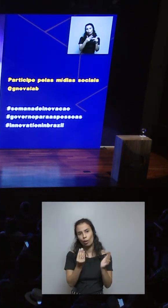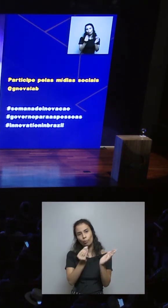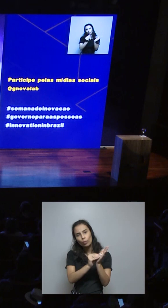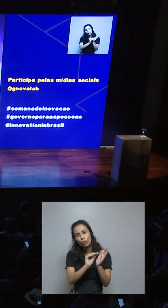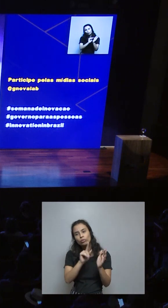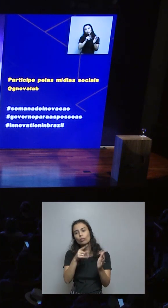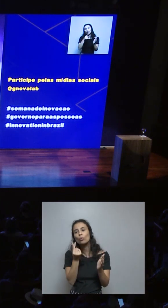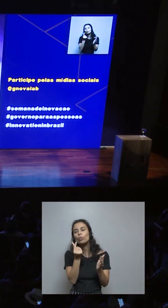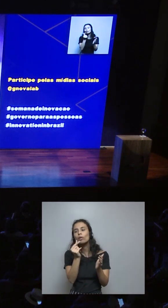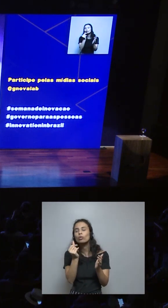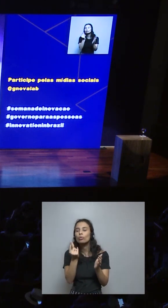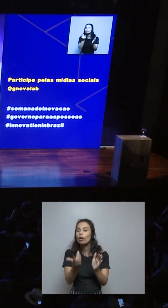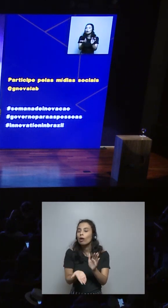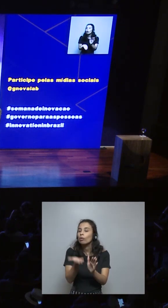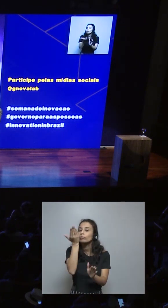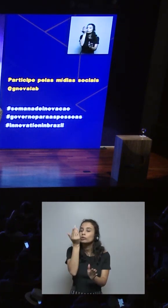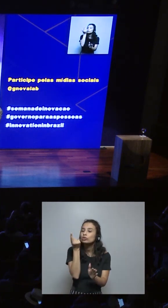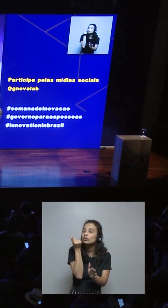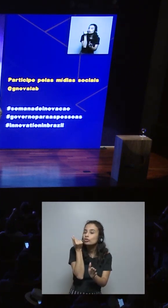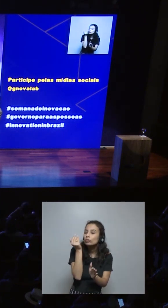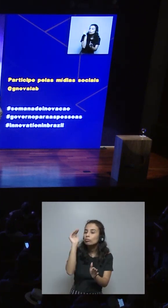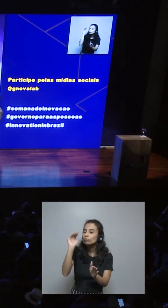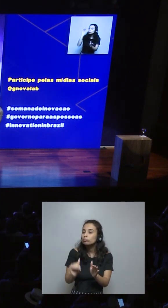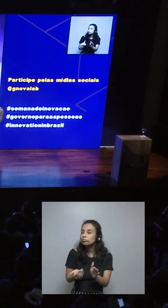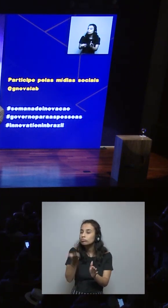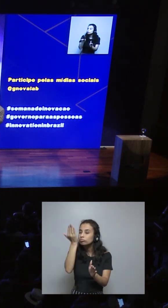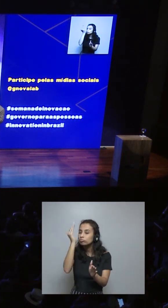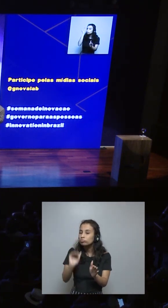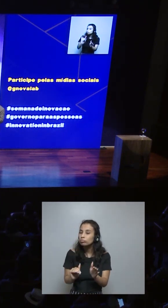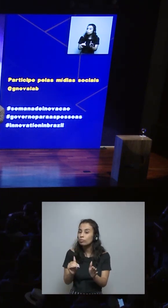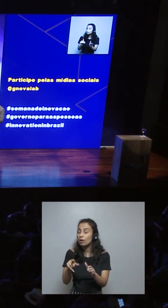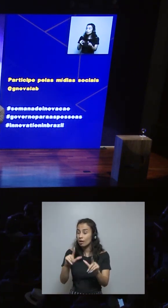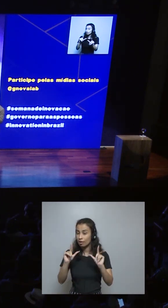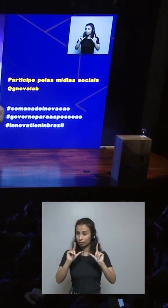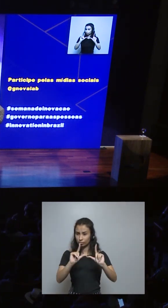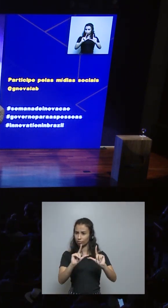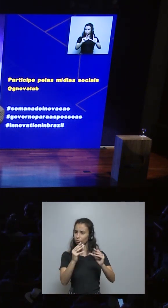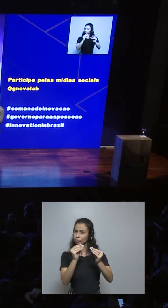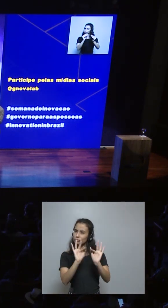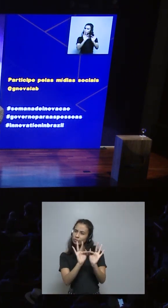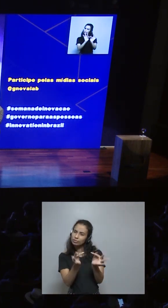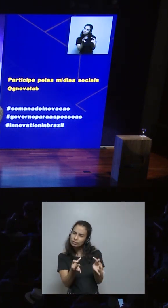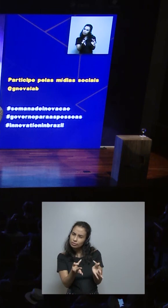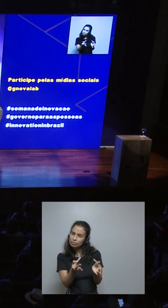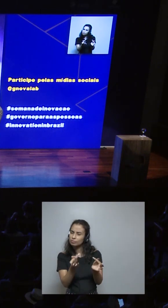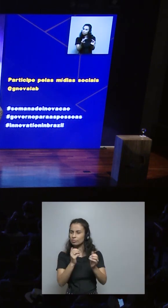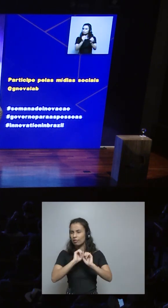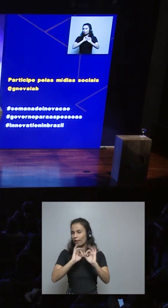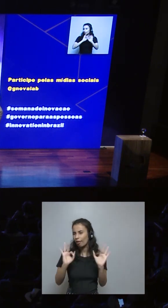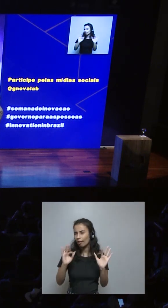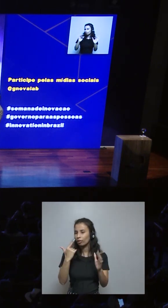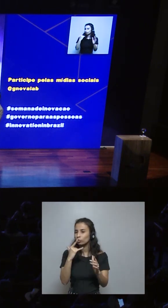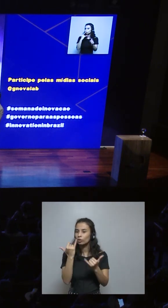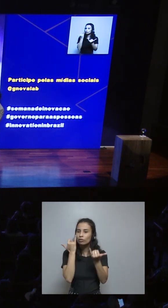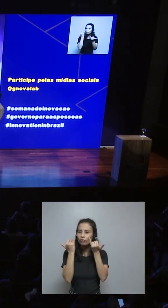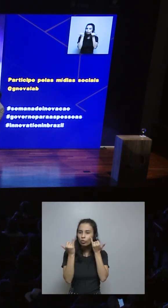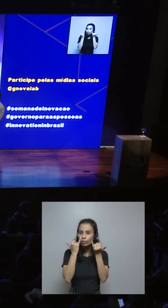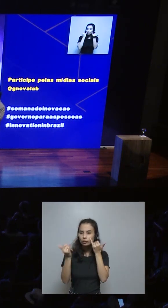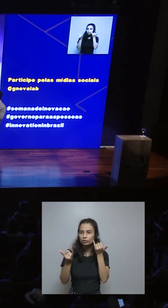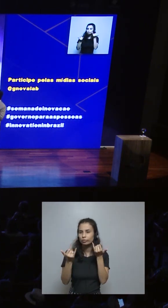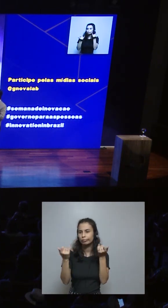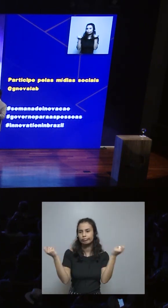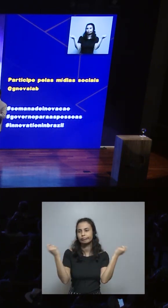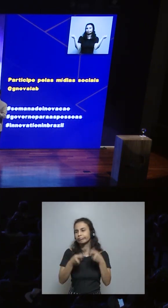Y exactamente usted puede ver cuánto el cliente gana en el mes. Usted ve que la pantalla es clara, no tiene mucha información que no sea